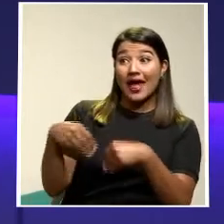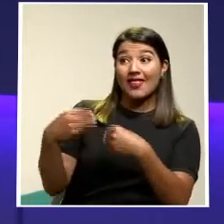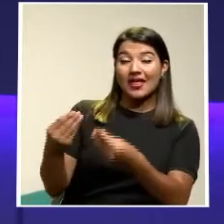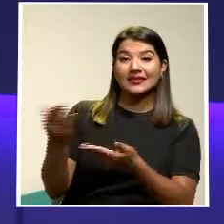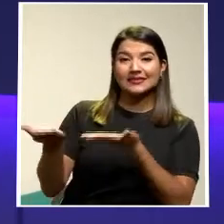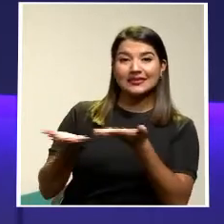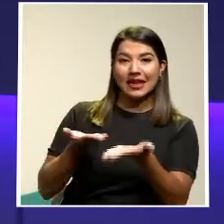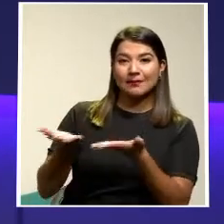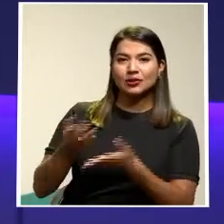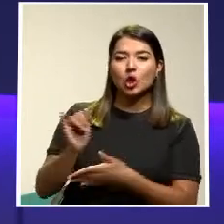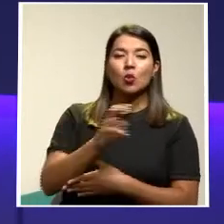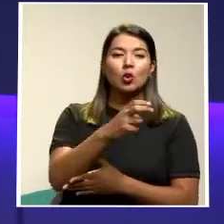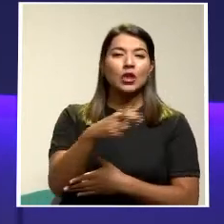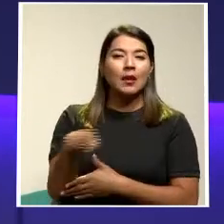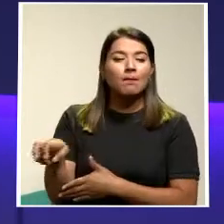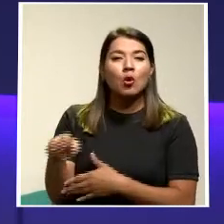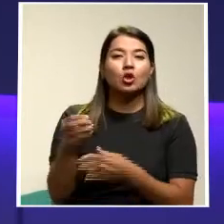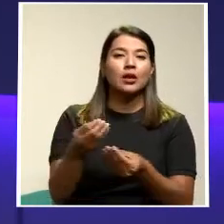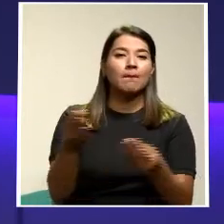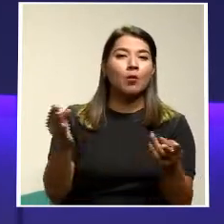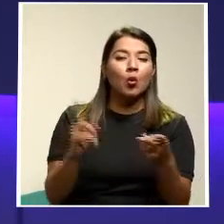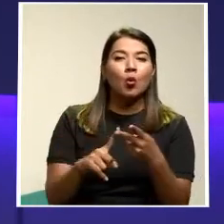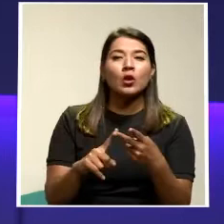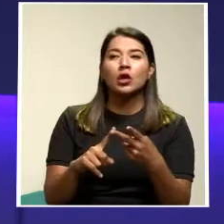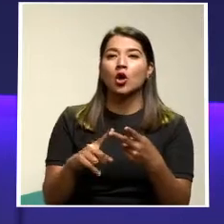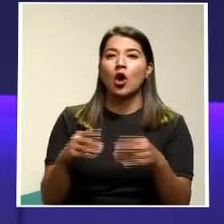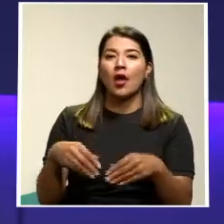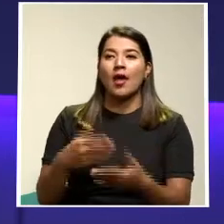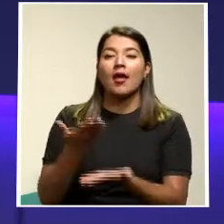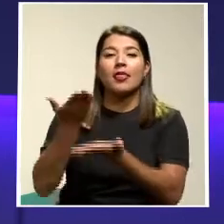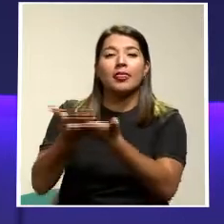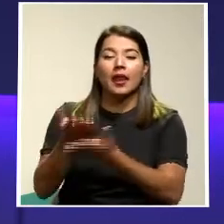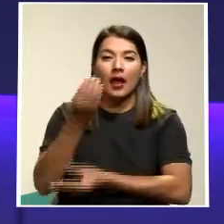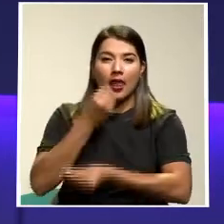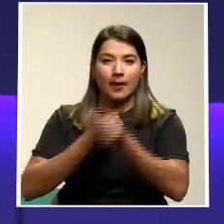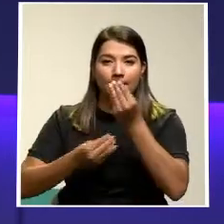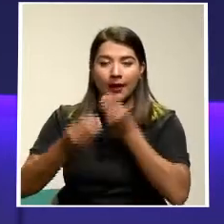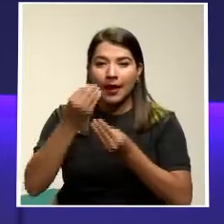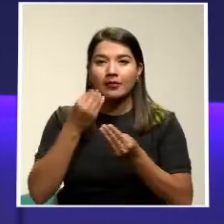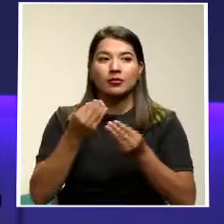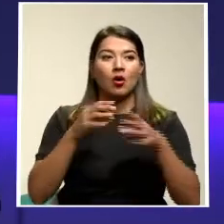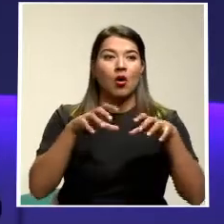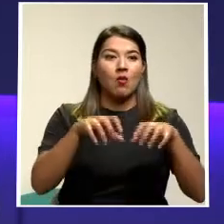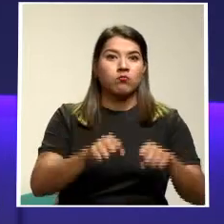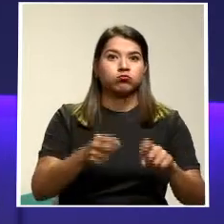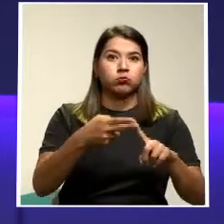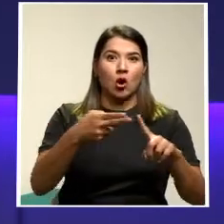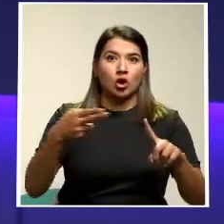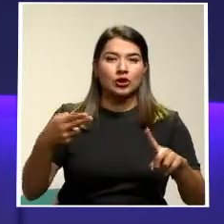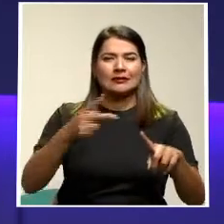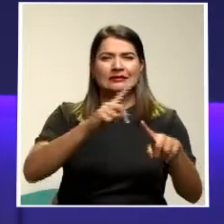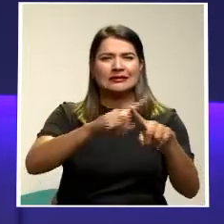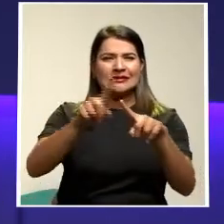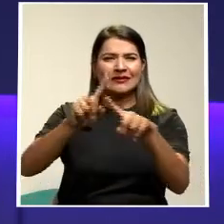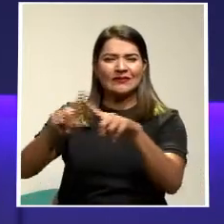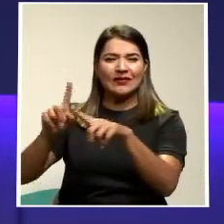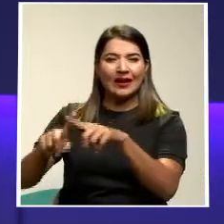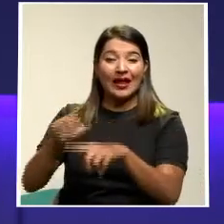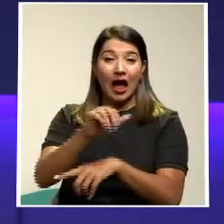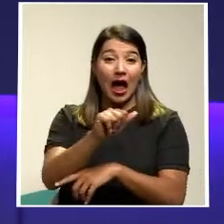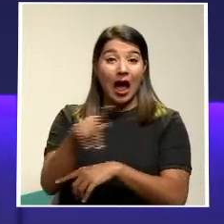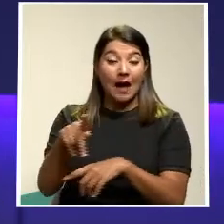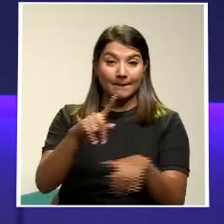público de pasajeros, mensajería, entrega de alimentos, hotelería Y muchísimas aplicaciones